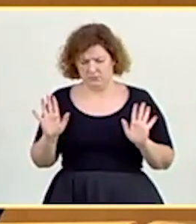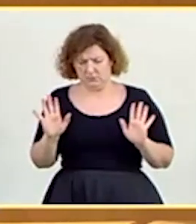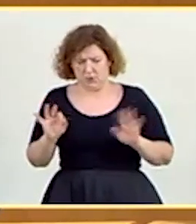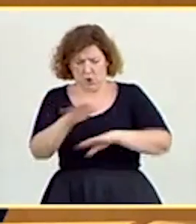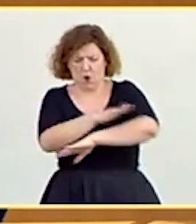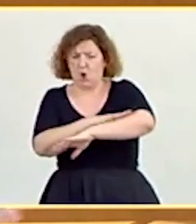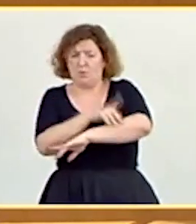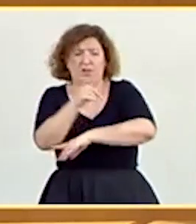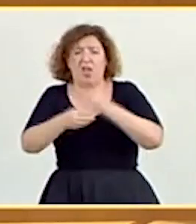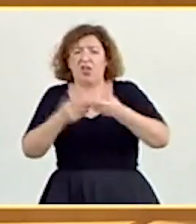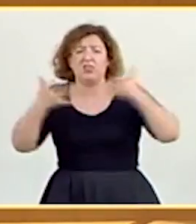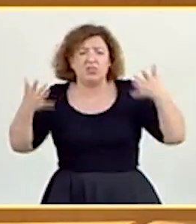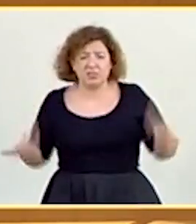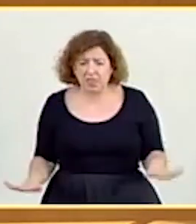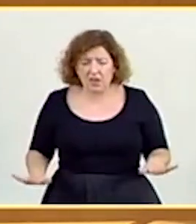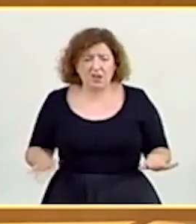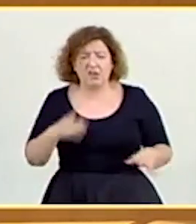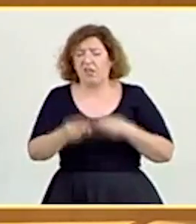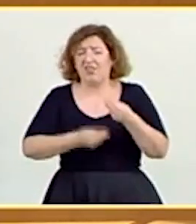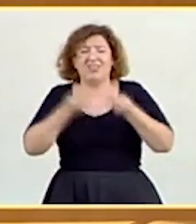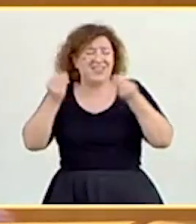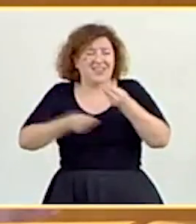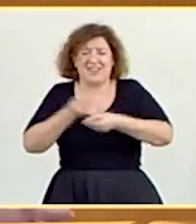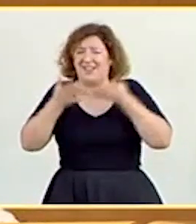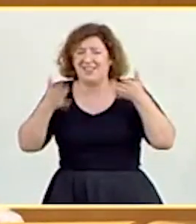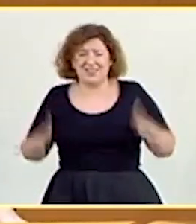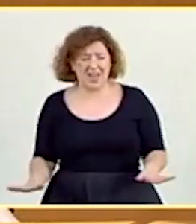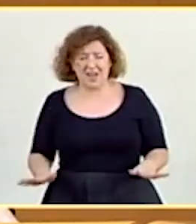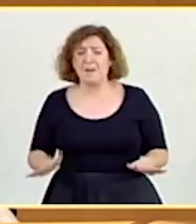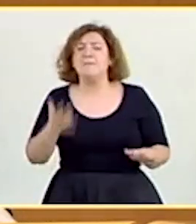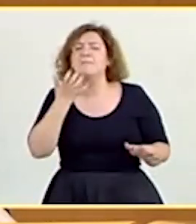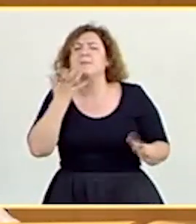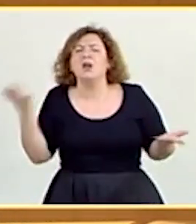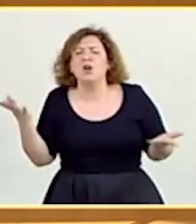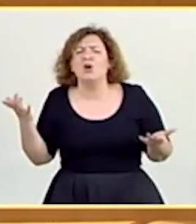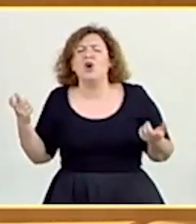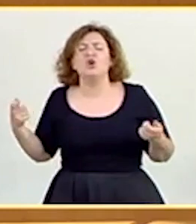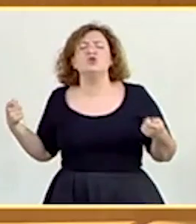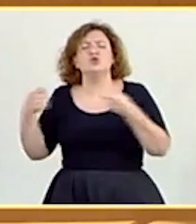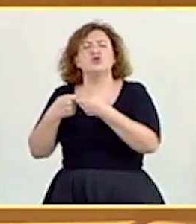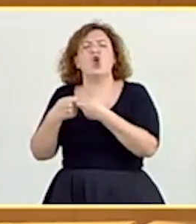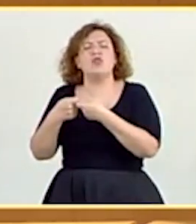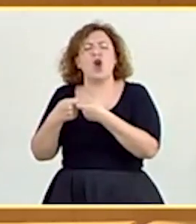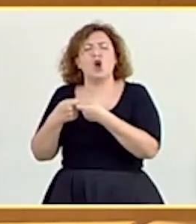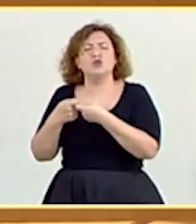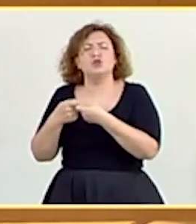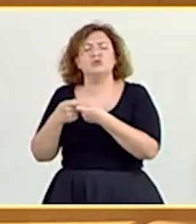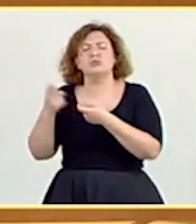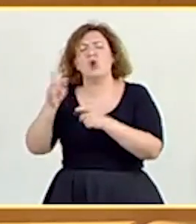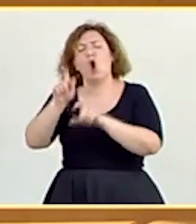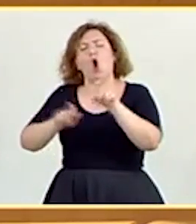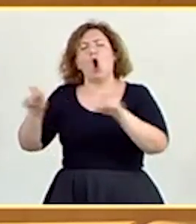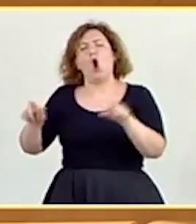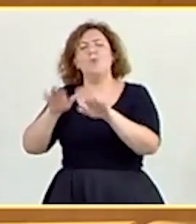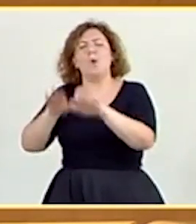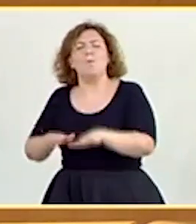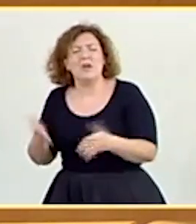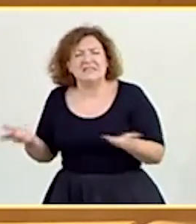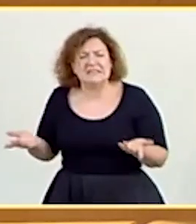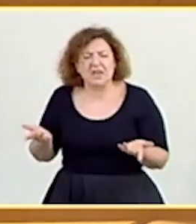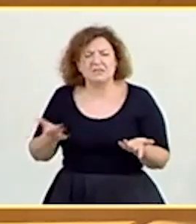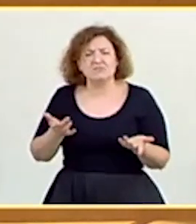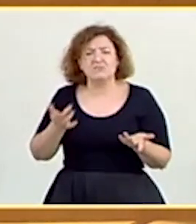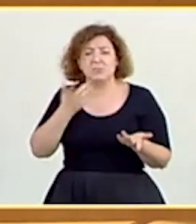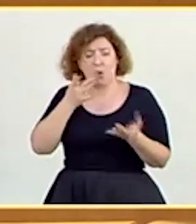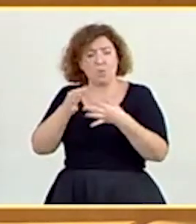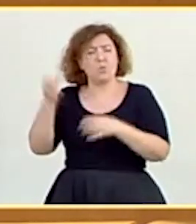acusa de inacción y de dejadez. Pero ¿qué hay de sus socios populistas? ¿Qué propone, por ejemplo, Podemos para